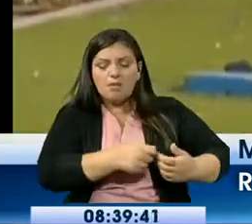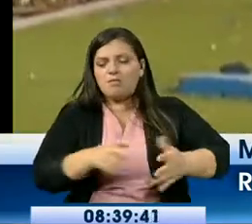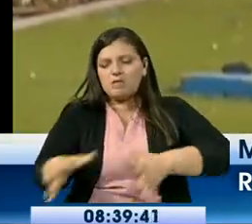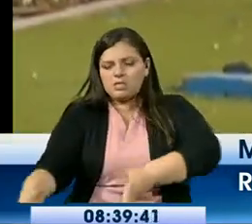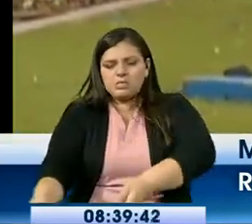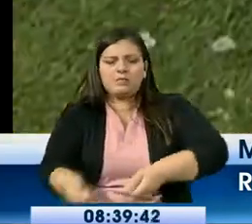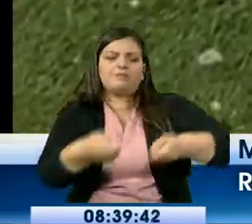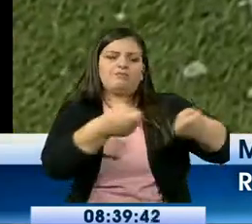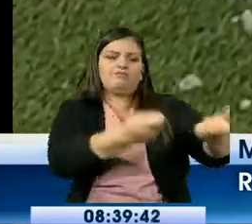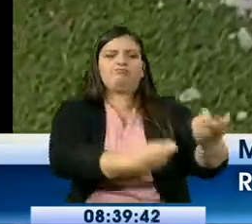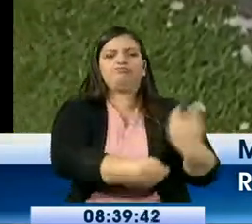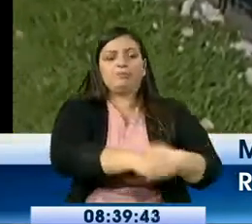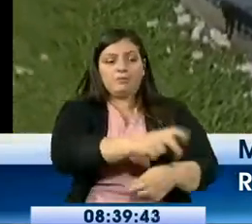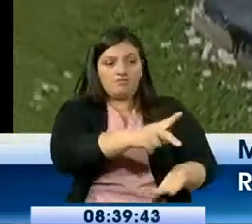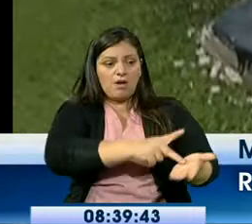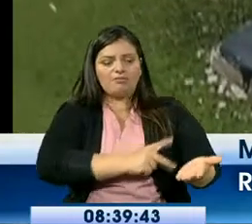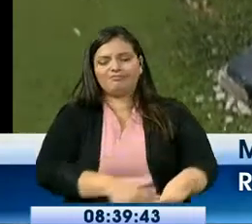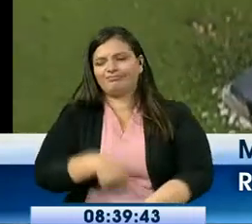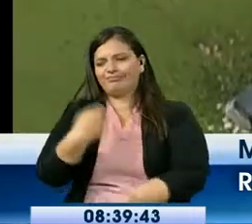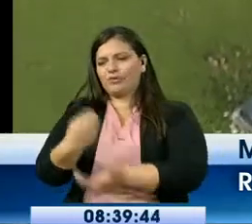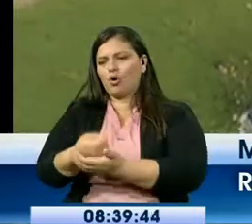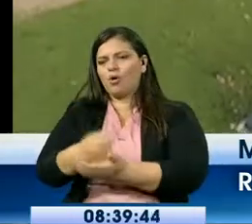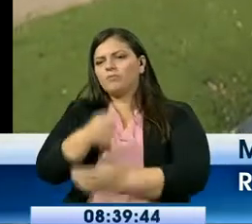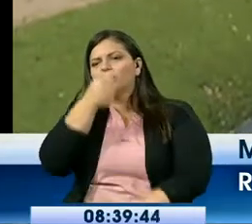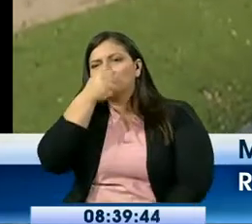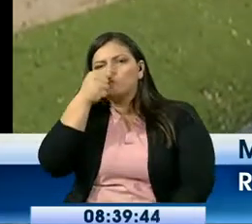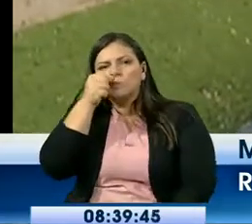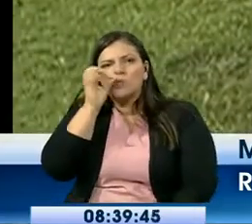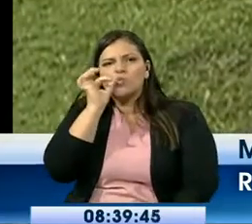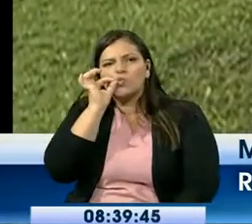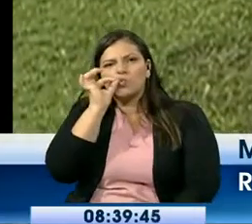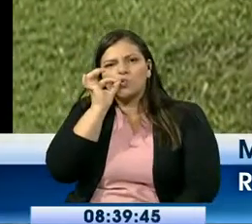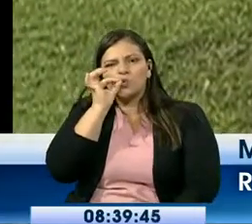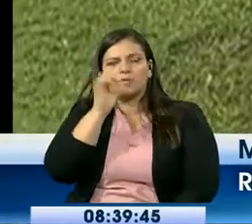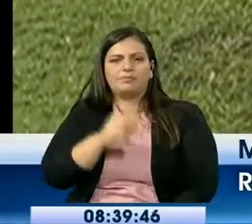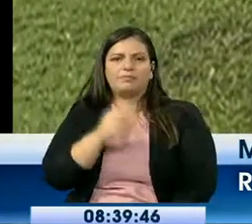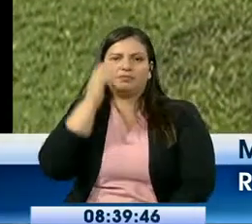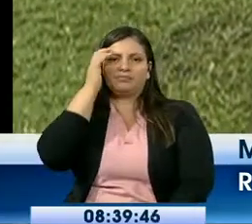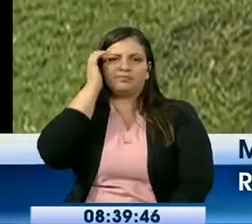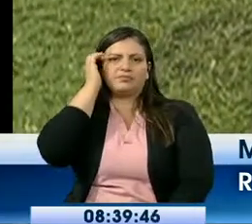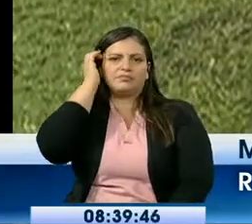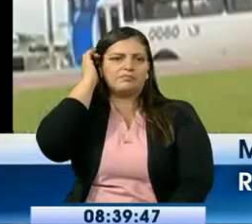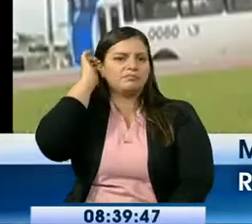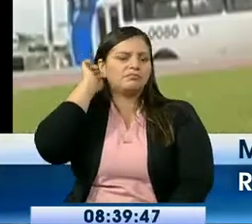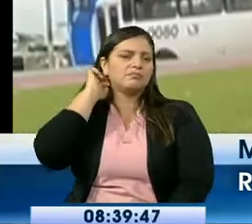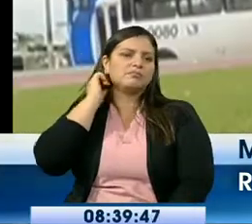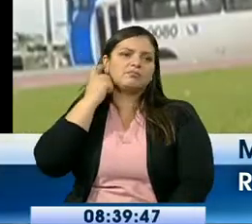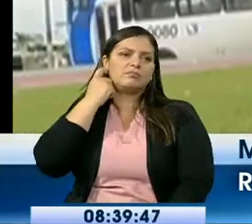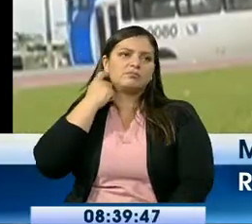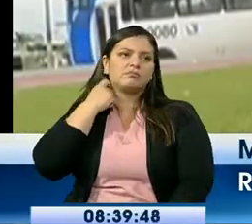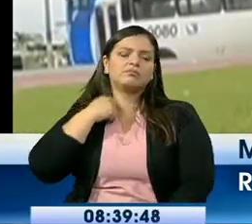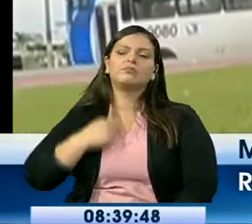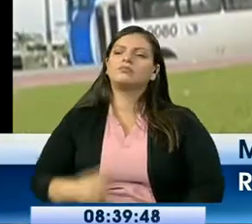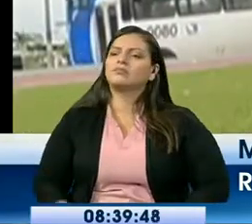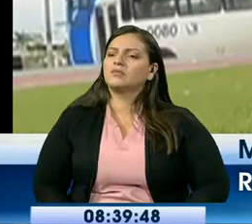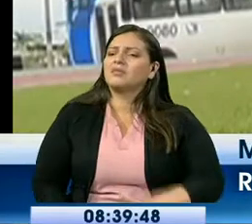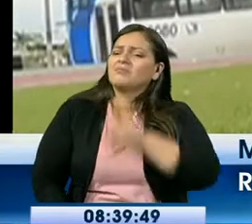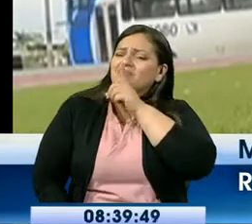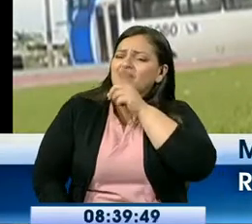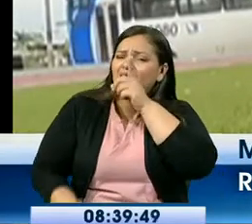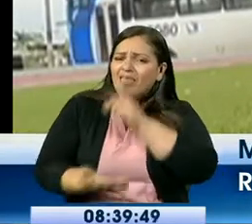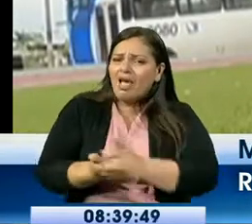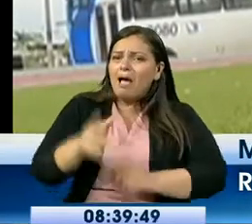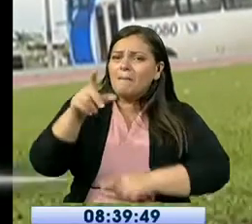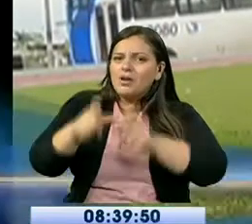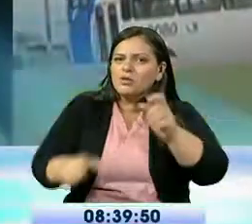observan varios juegos destruidos, incompletos o que simplemente desaparecieron Estos hacheros son los que ellos